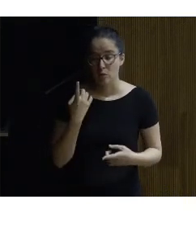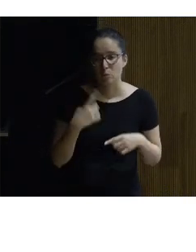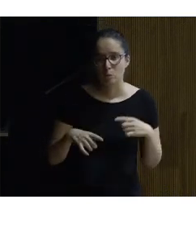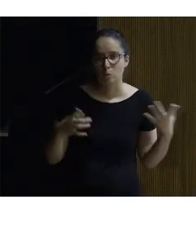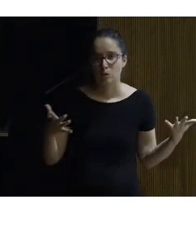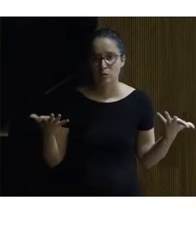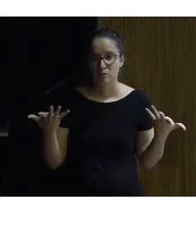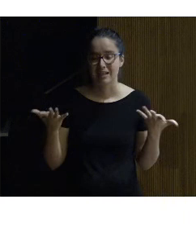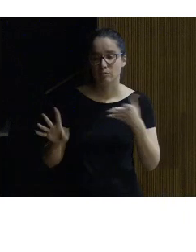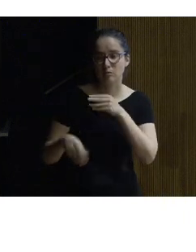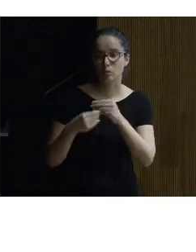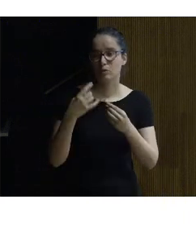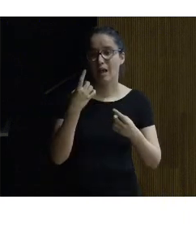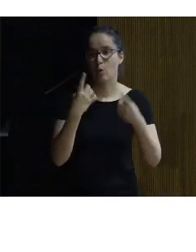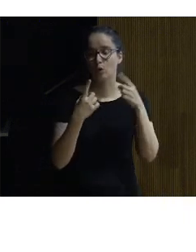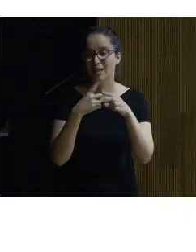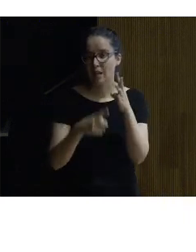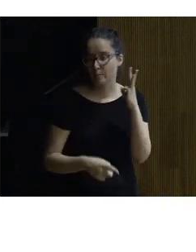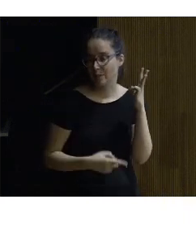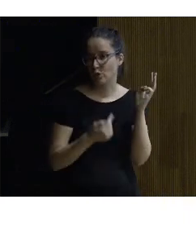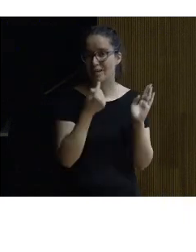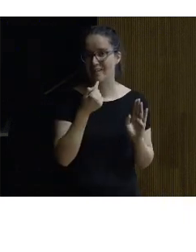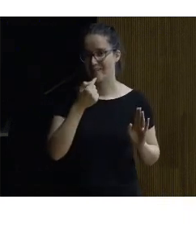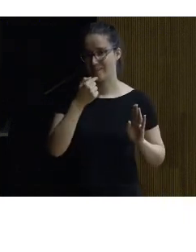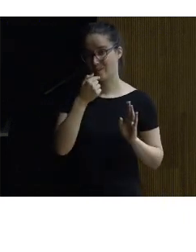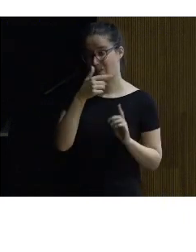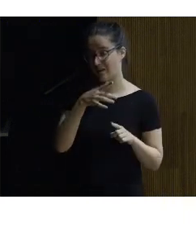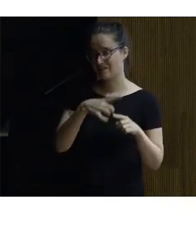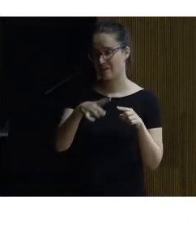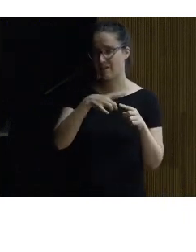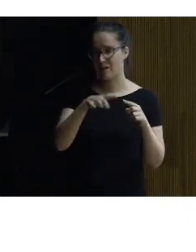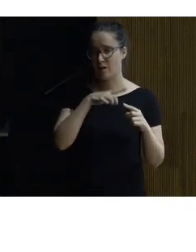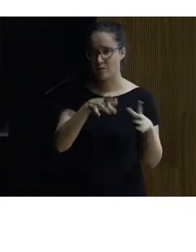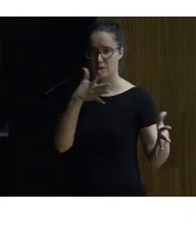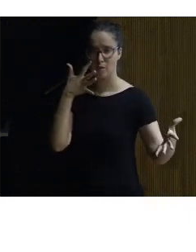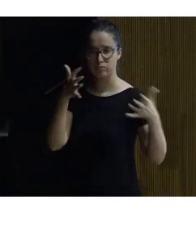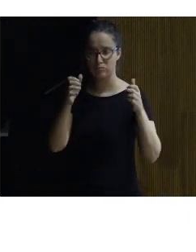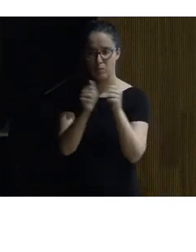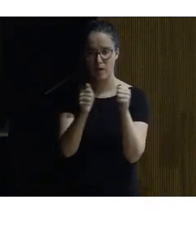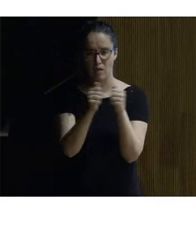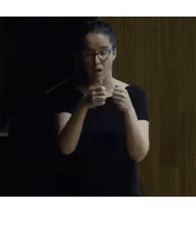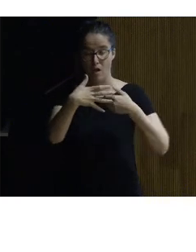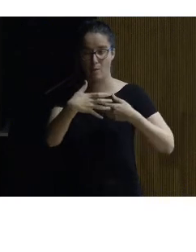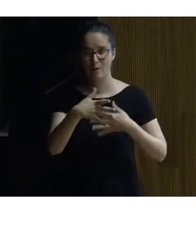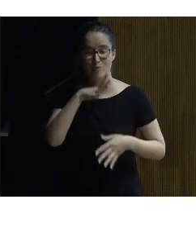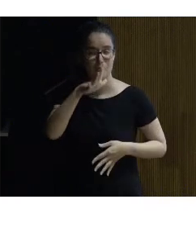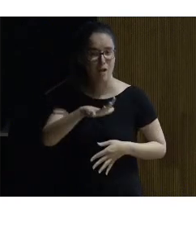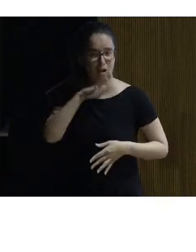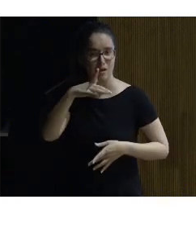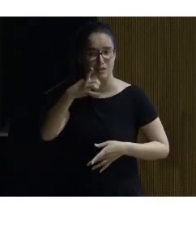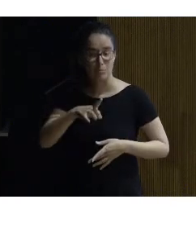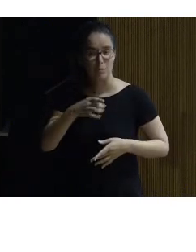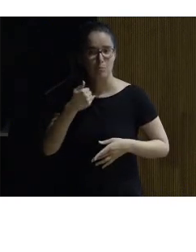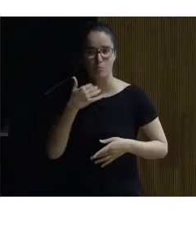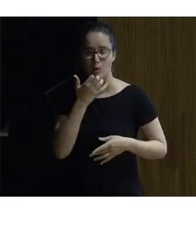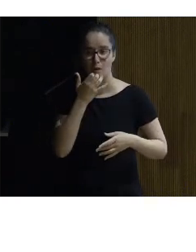se ha incorporado una serie de elementos que te indican este elemento que sobresale magnífico en la piedra pero claro es magnífico también a la altura del